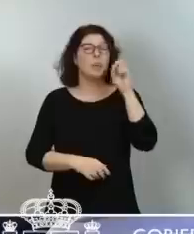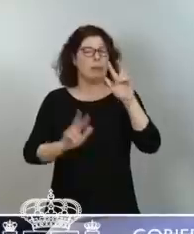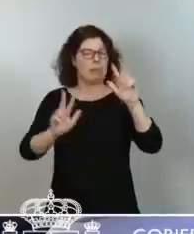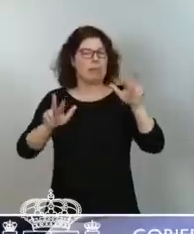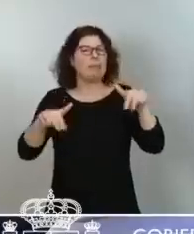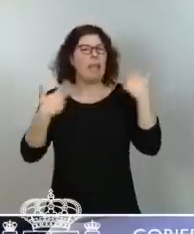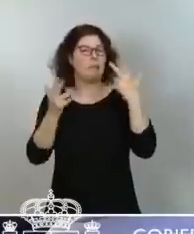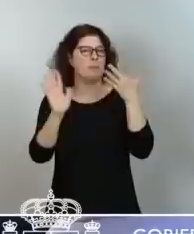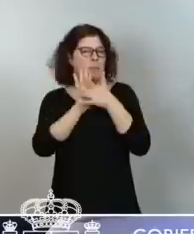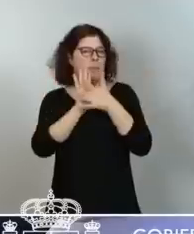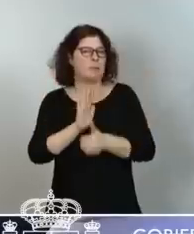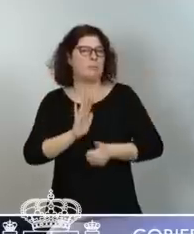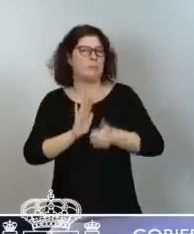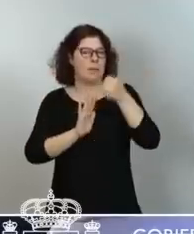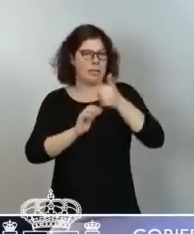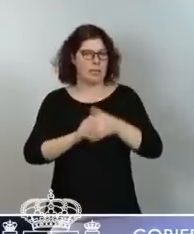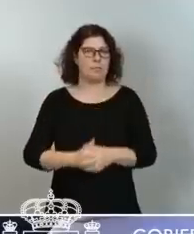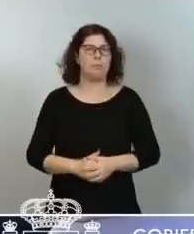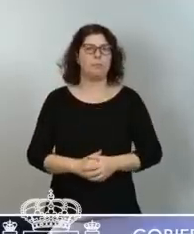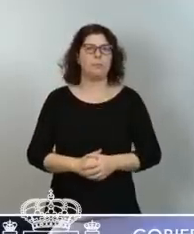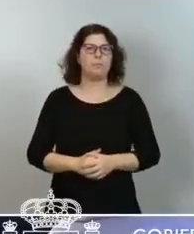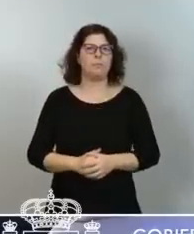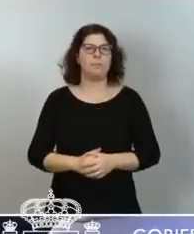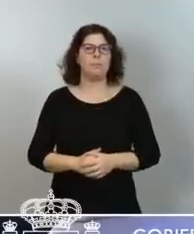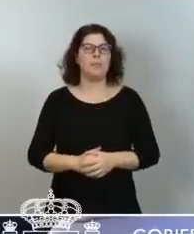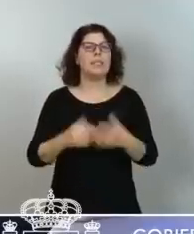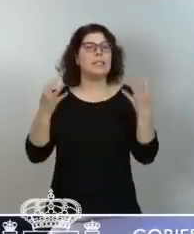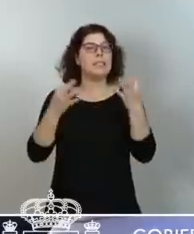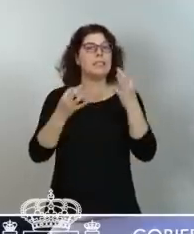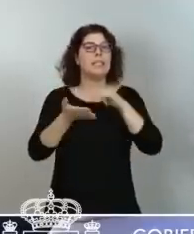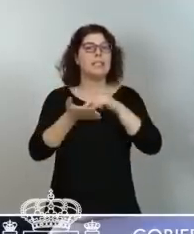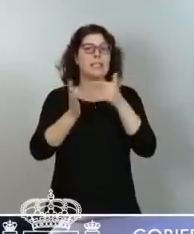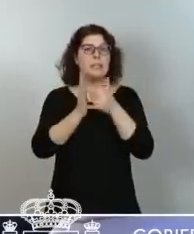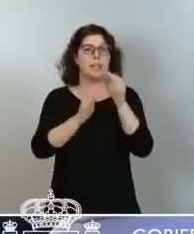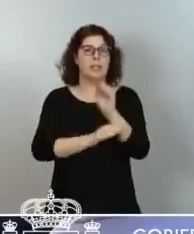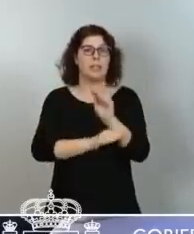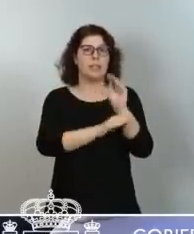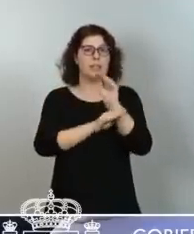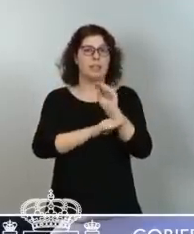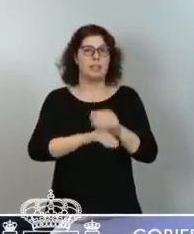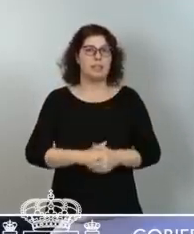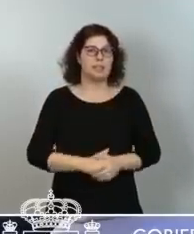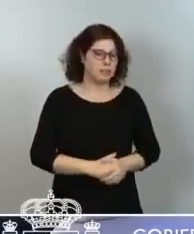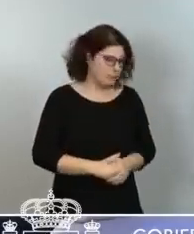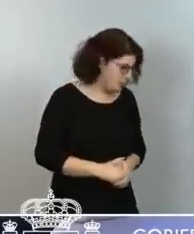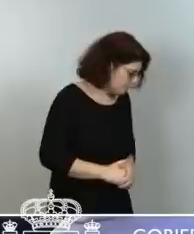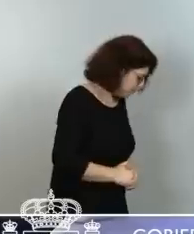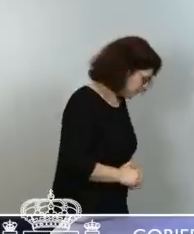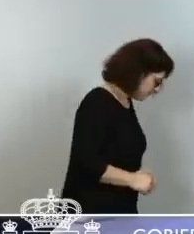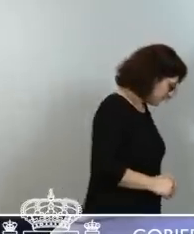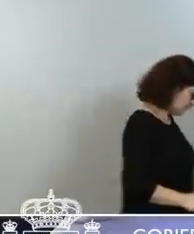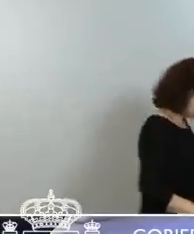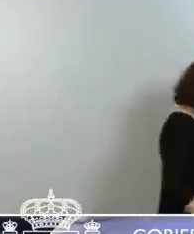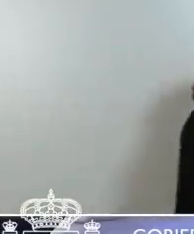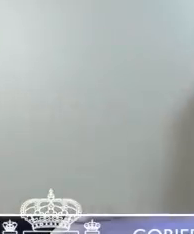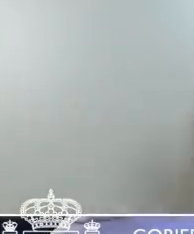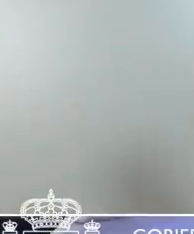representa el sistema de cuidados, algo que vamos a trabajar desde la vicepresidencia segunda.